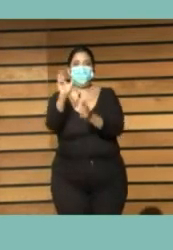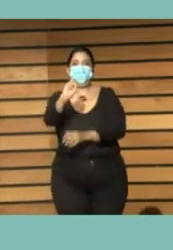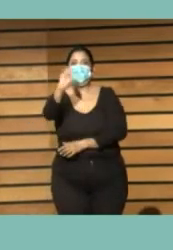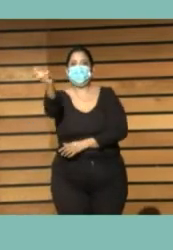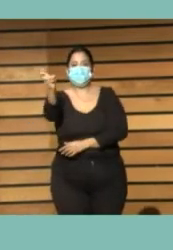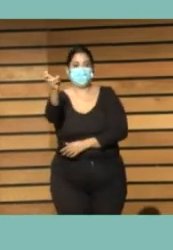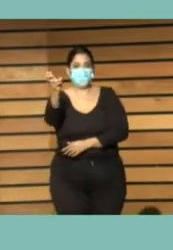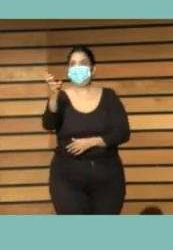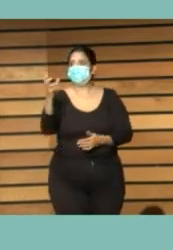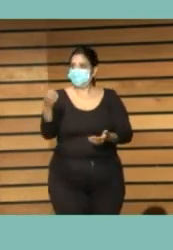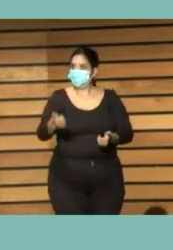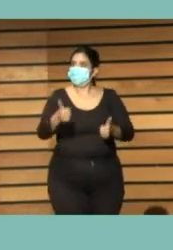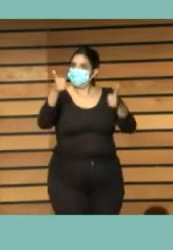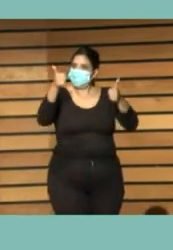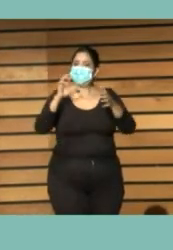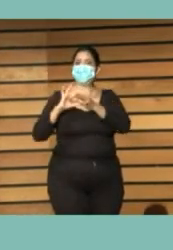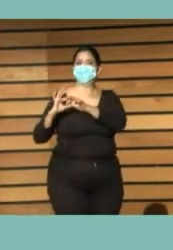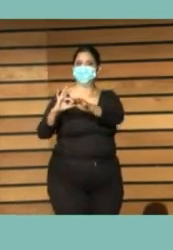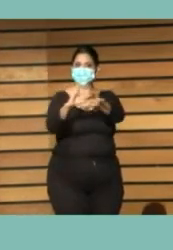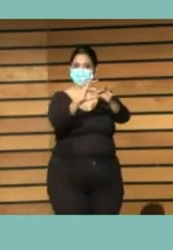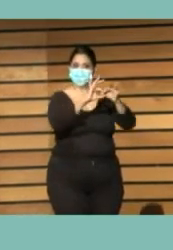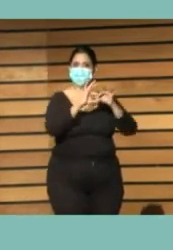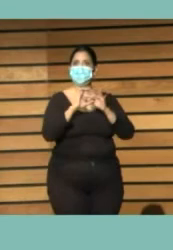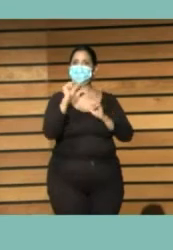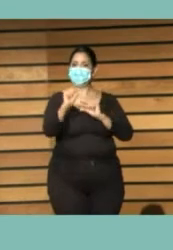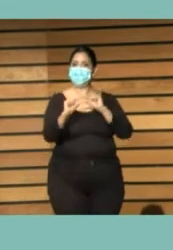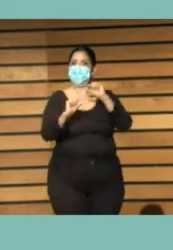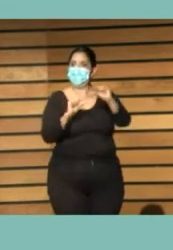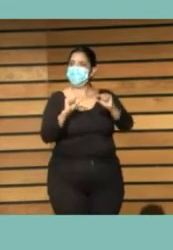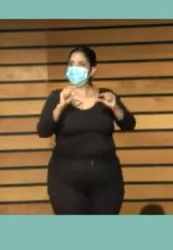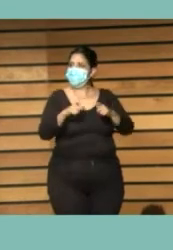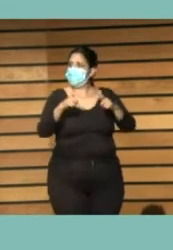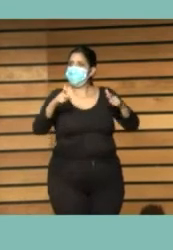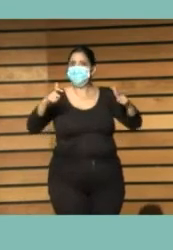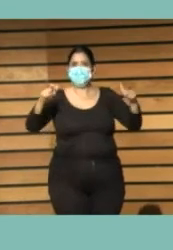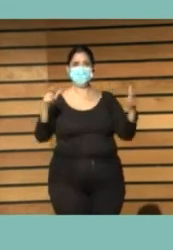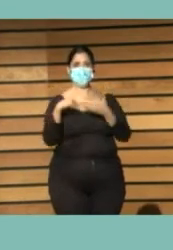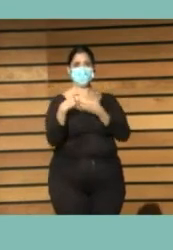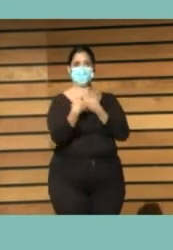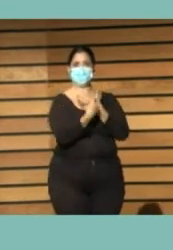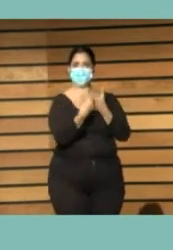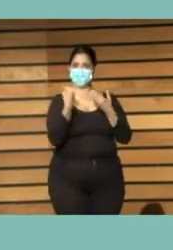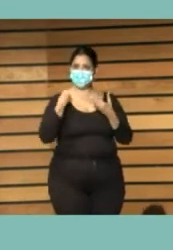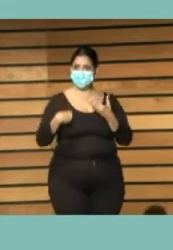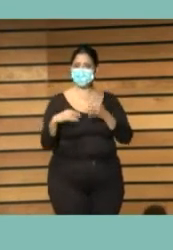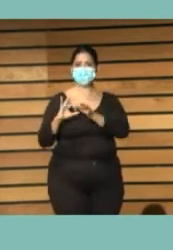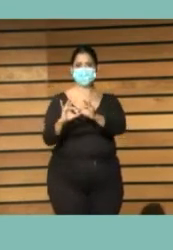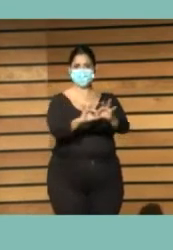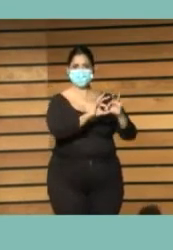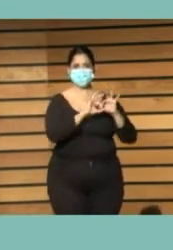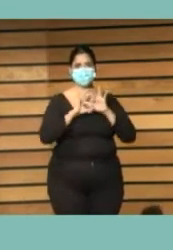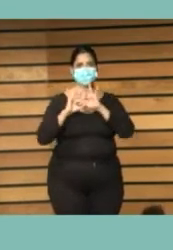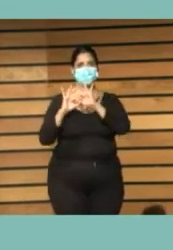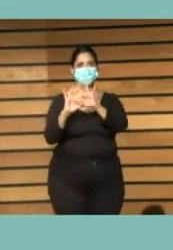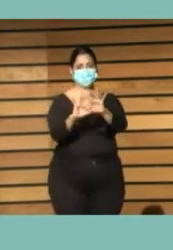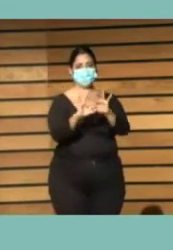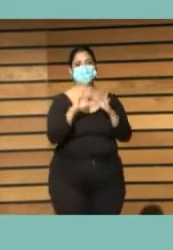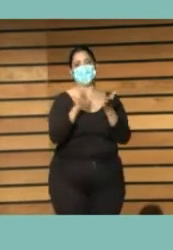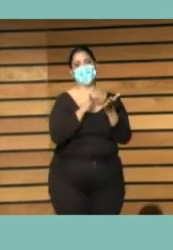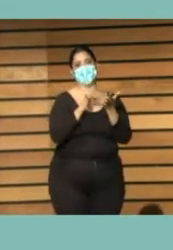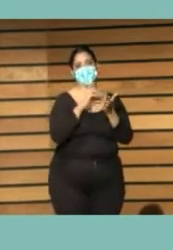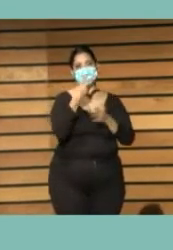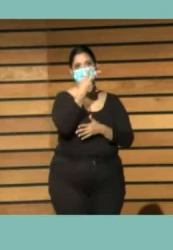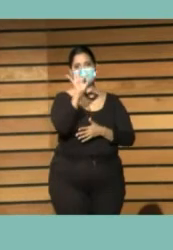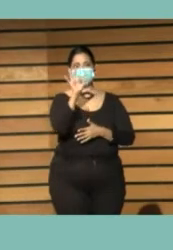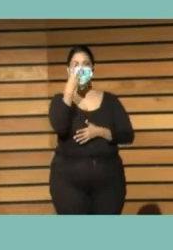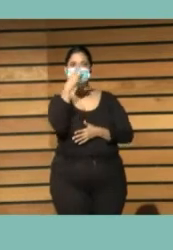trabaja cada vez más enfocados en la Agenda 2030. Prueba de ello son los proyectos ganadores de la distinción del sello